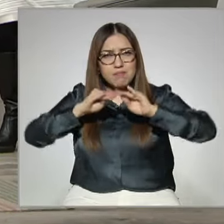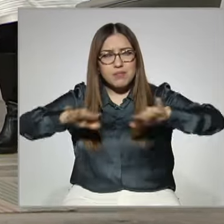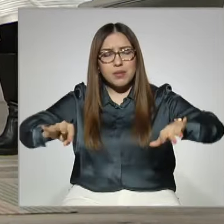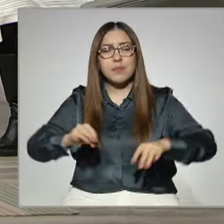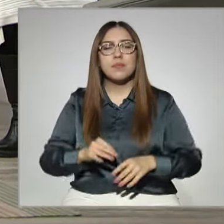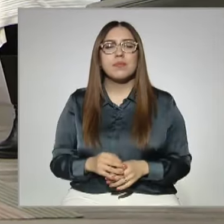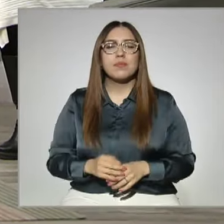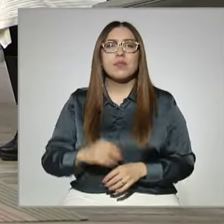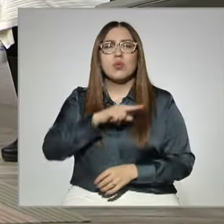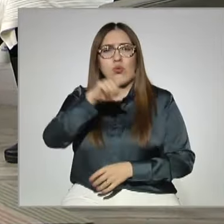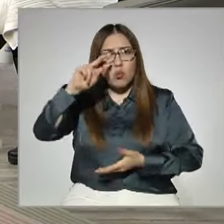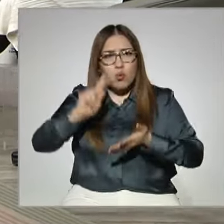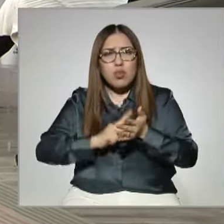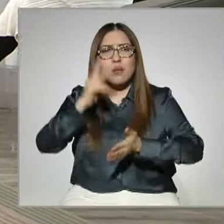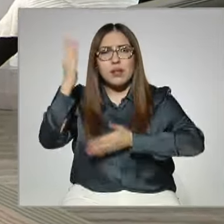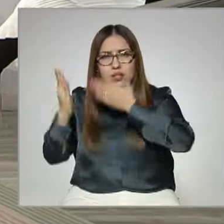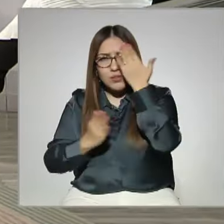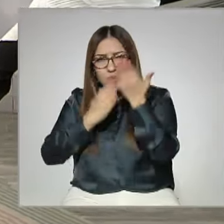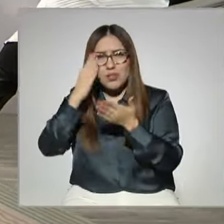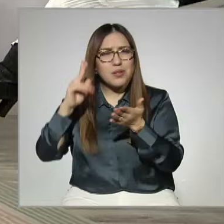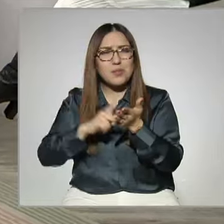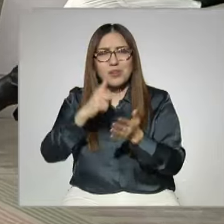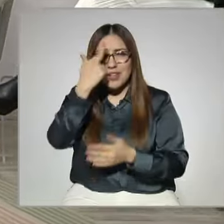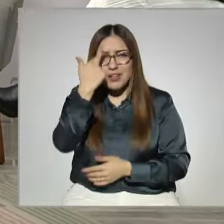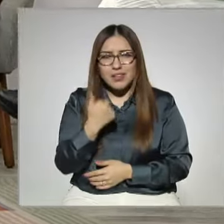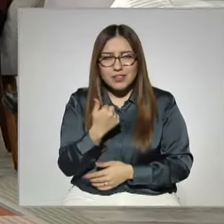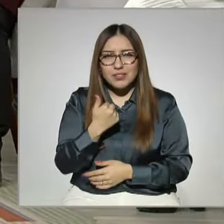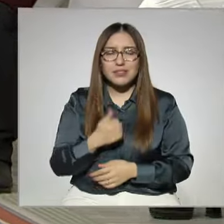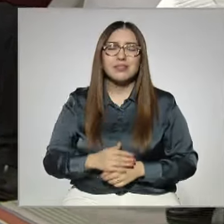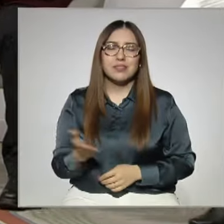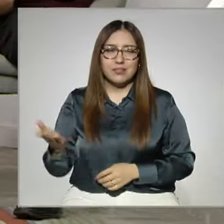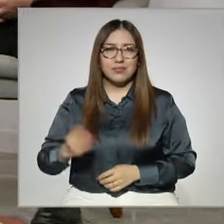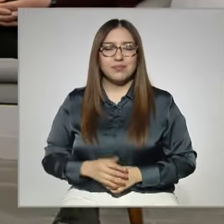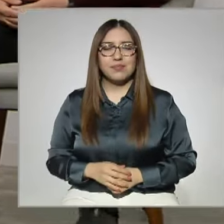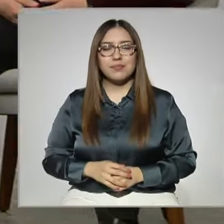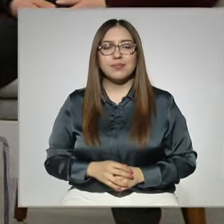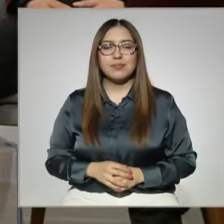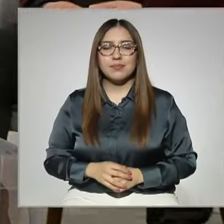importancia de retomar los estudios. Vamos a escuchar y a ver sus comentarios.